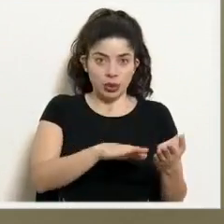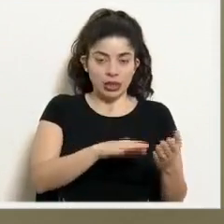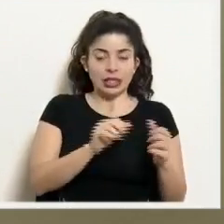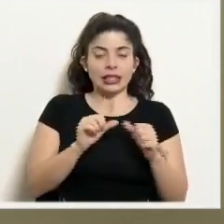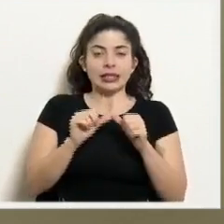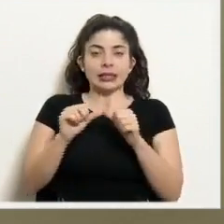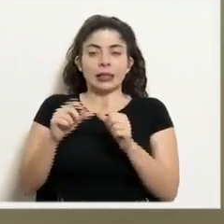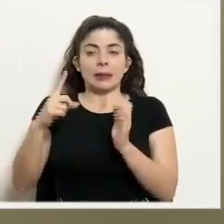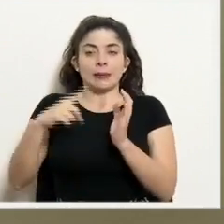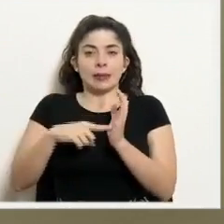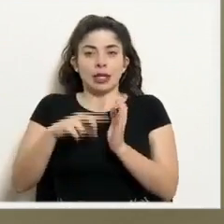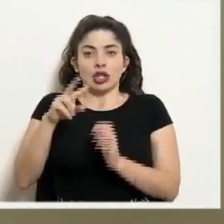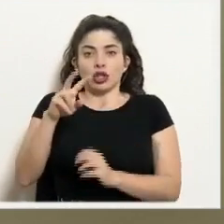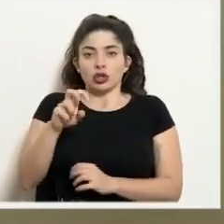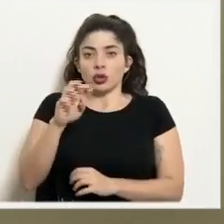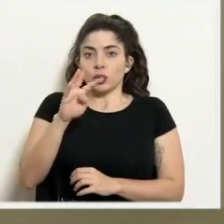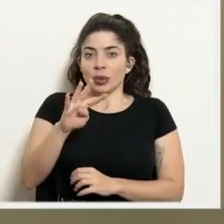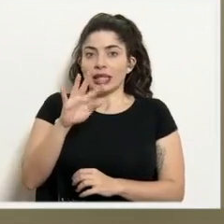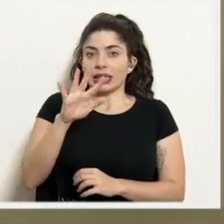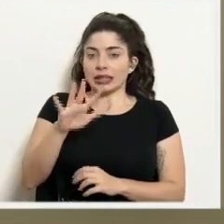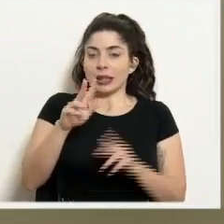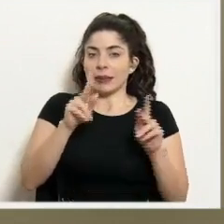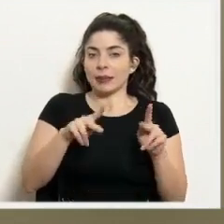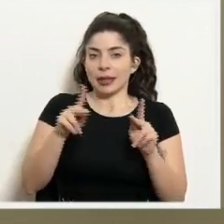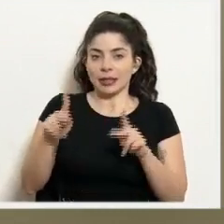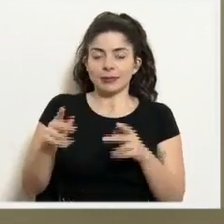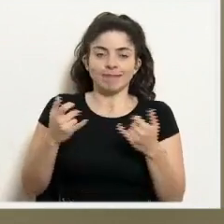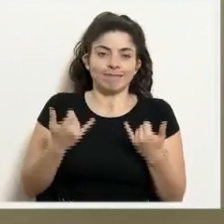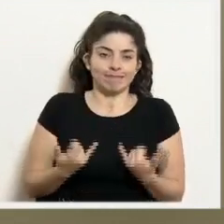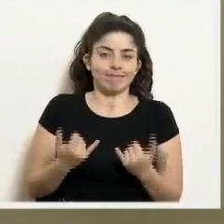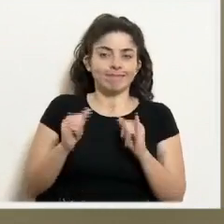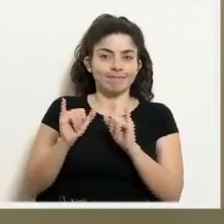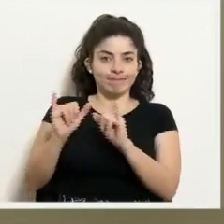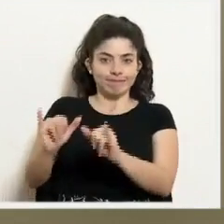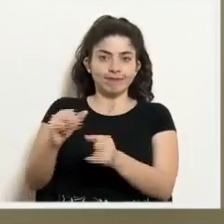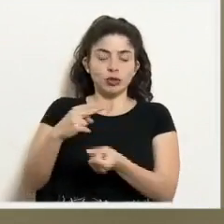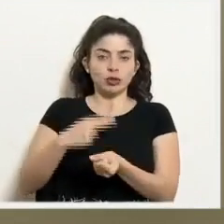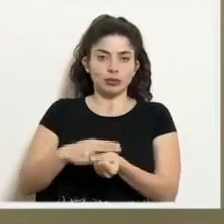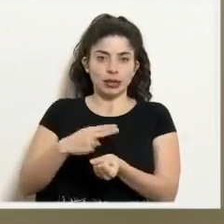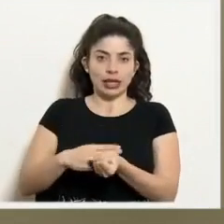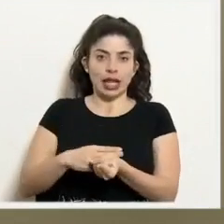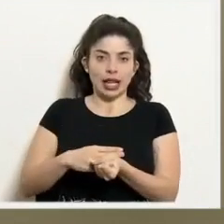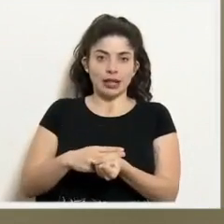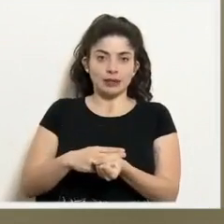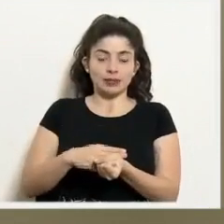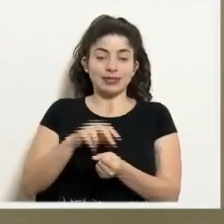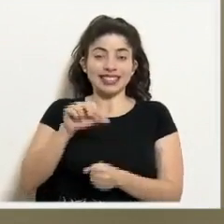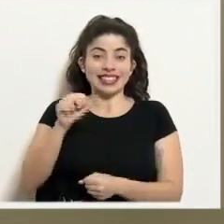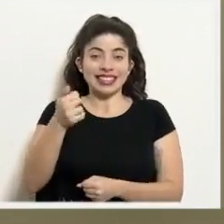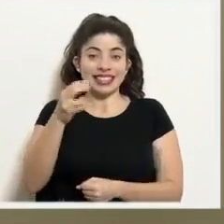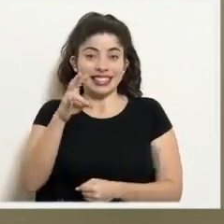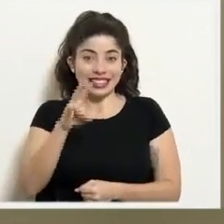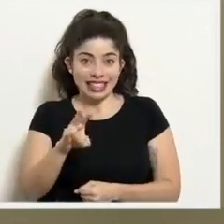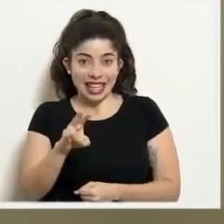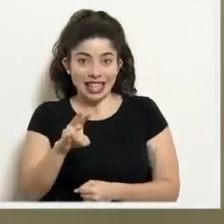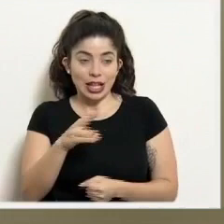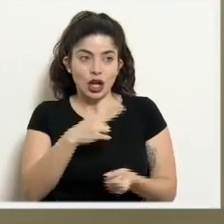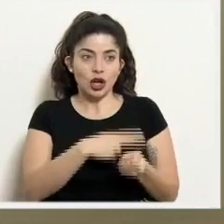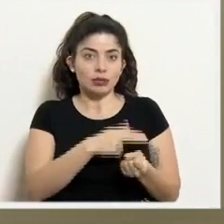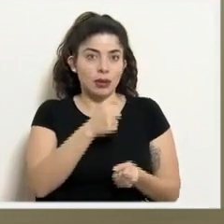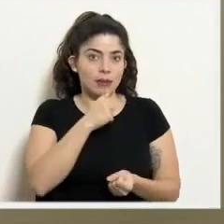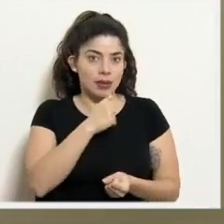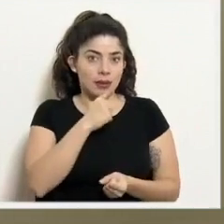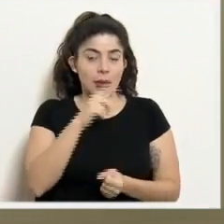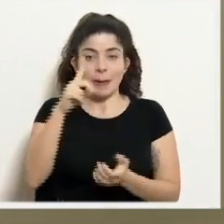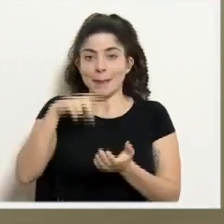mantienen 1.245 personas hospitalizadas, 17 en centros privados y